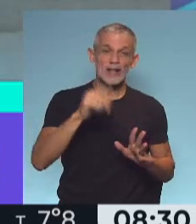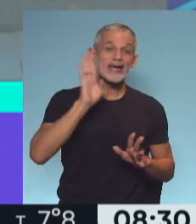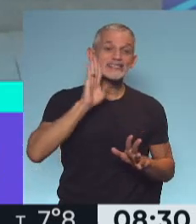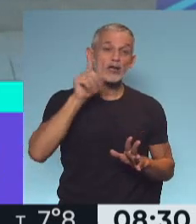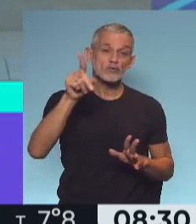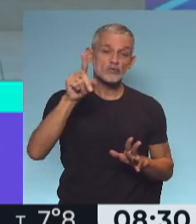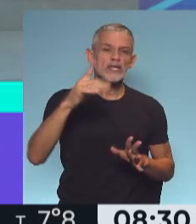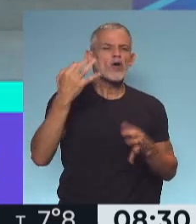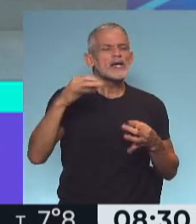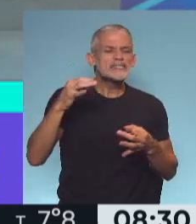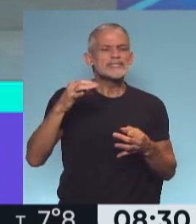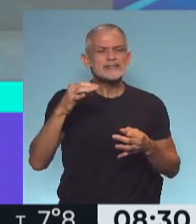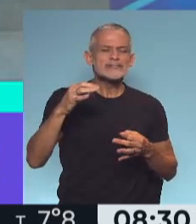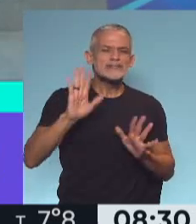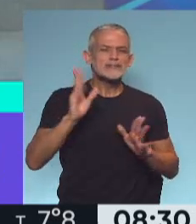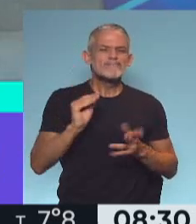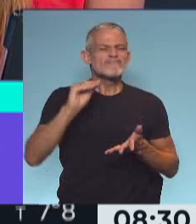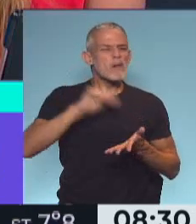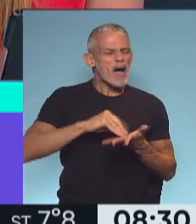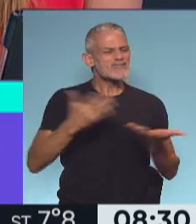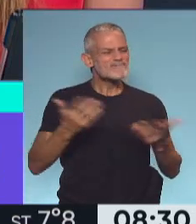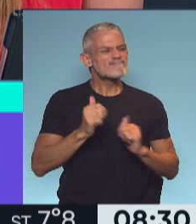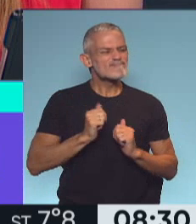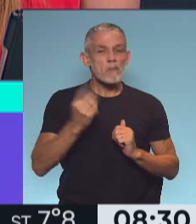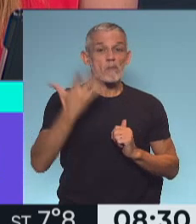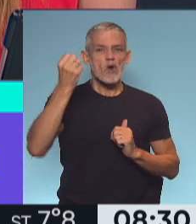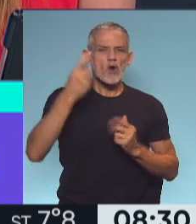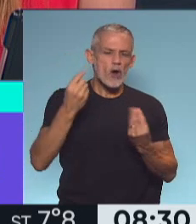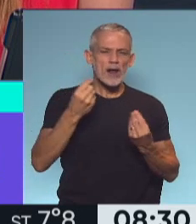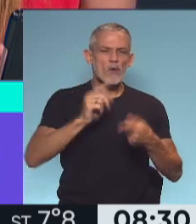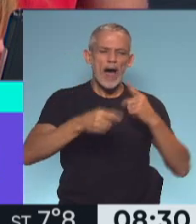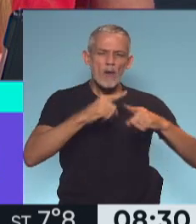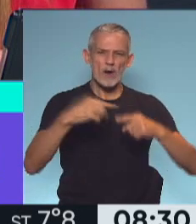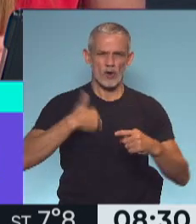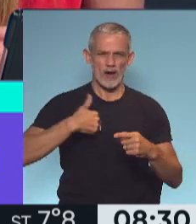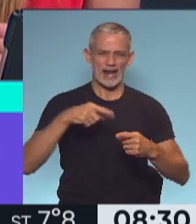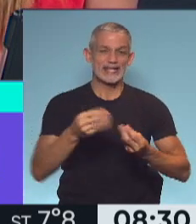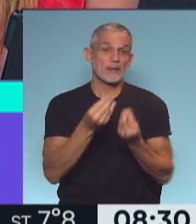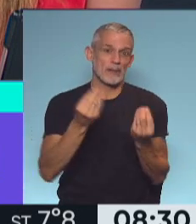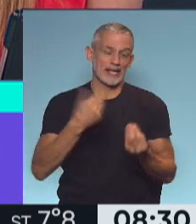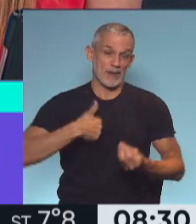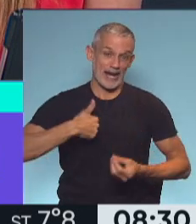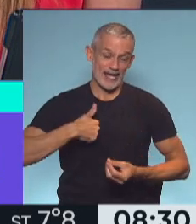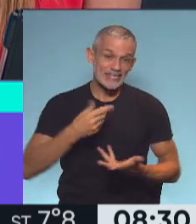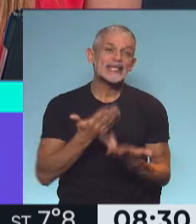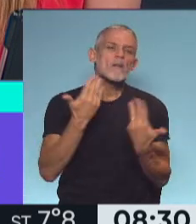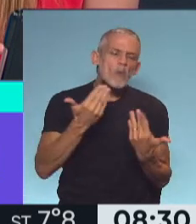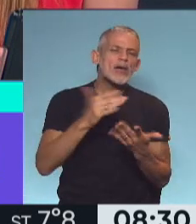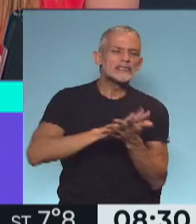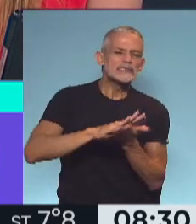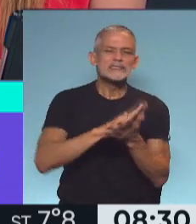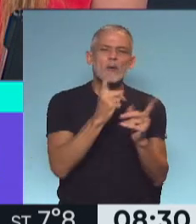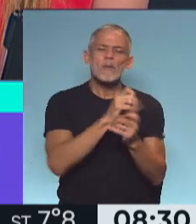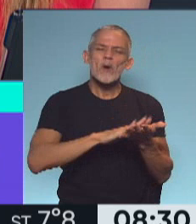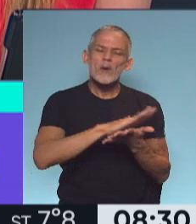Unidos debería hacer más para poder lograr un acuerdo con Argentina, para que Argentina pueda resolver sus